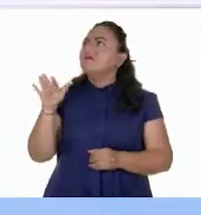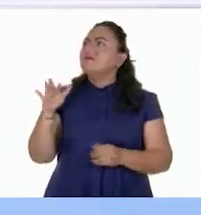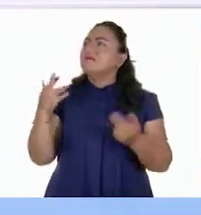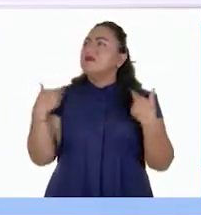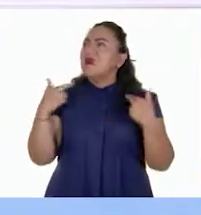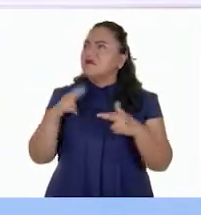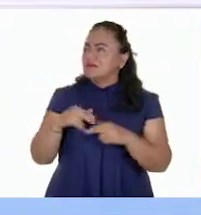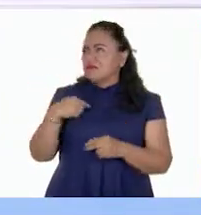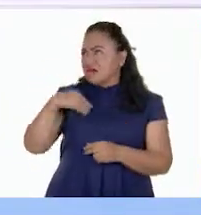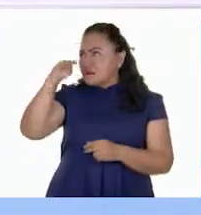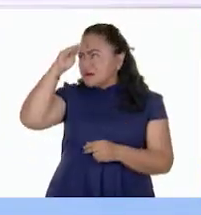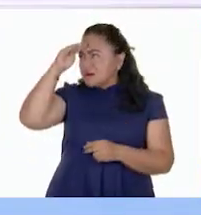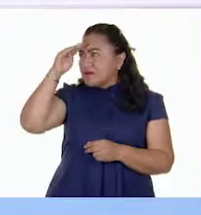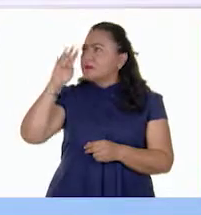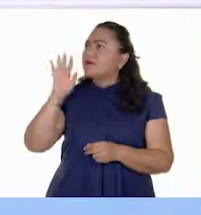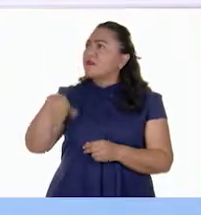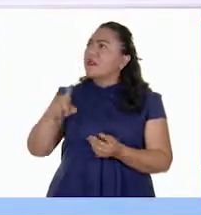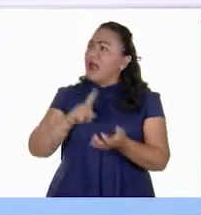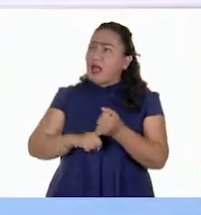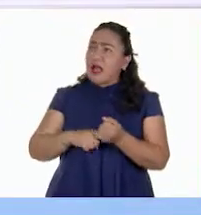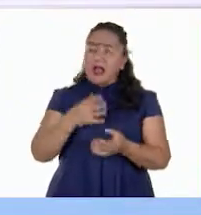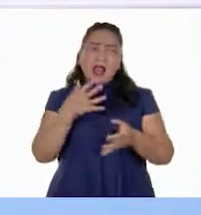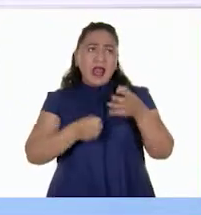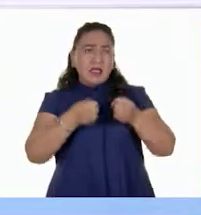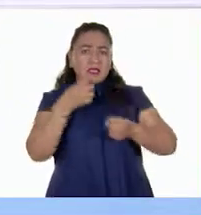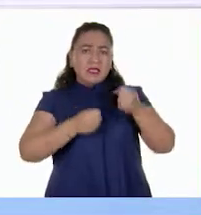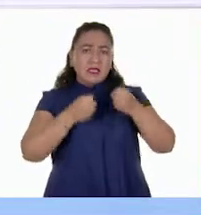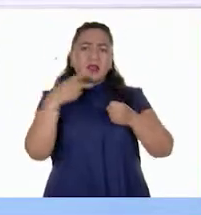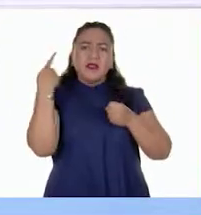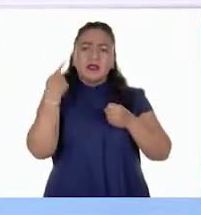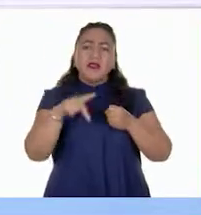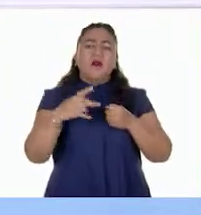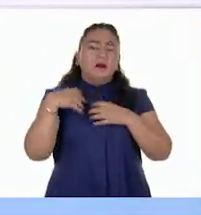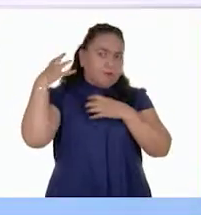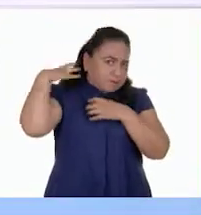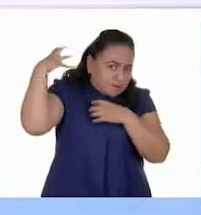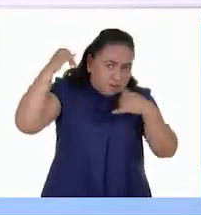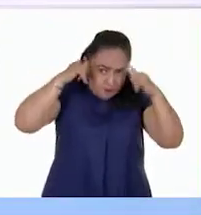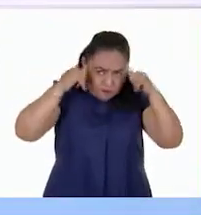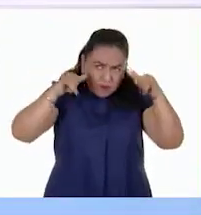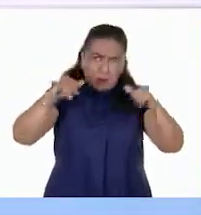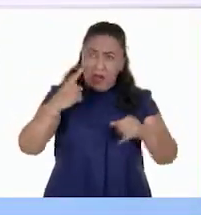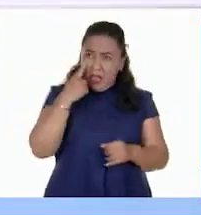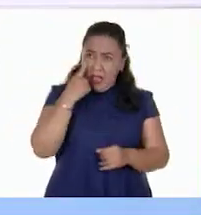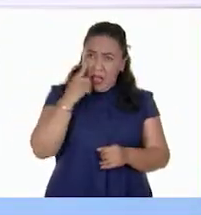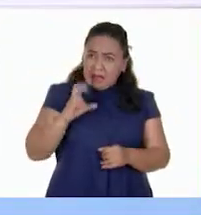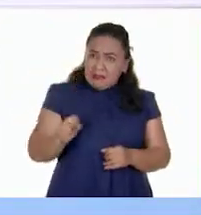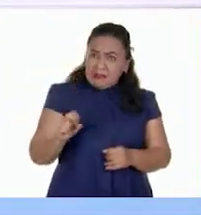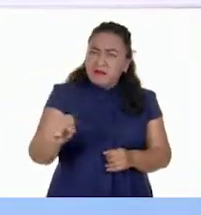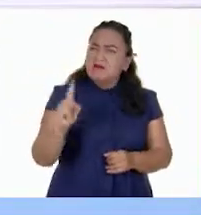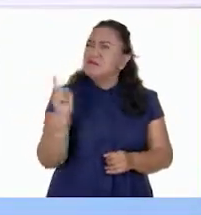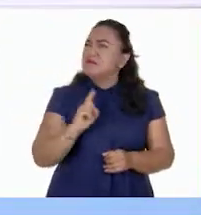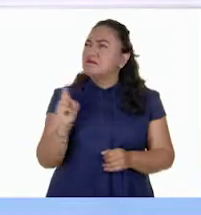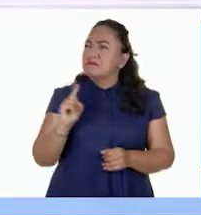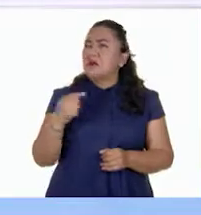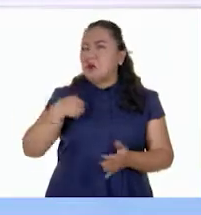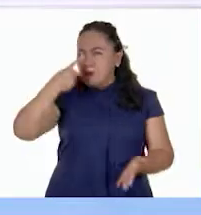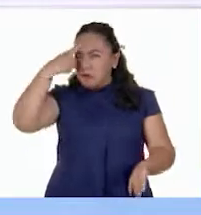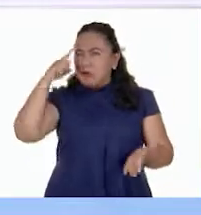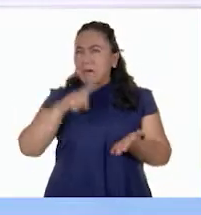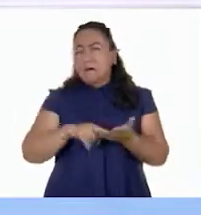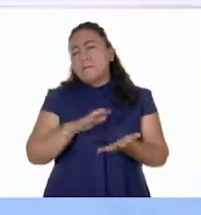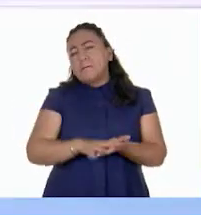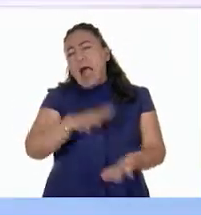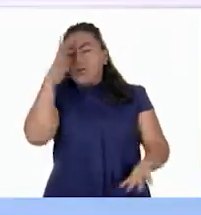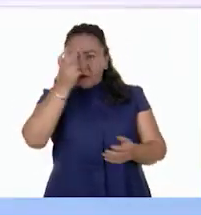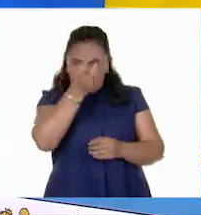quedé pensando en que el consumo de la leche de búfala no ha de ser tan frecuente. Yo creo que ha de ser más el de